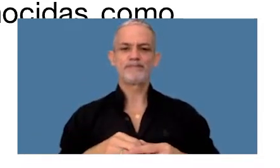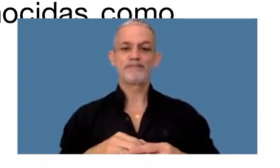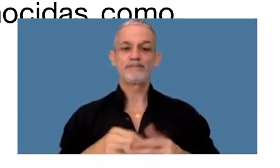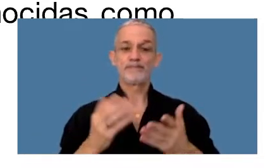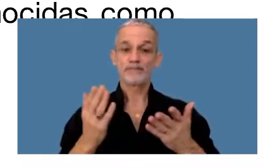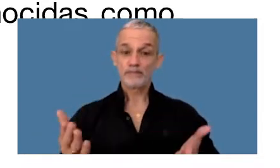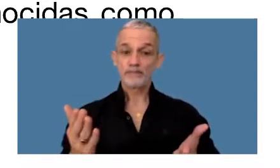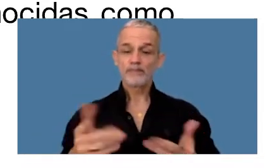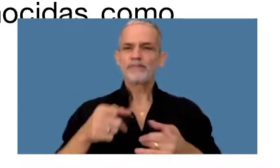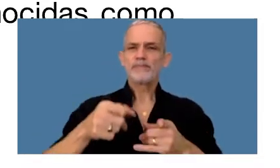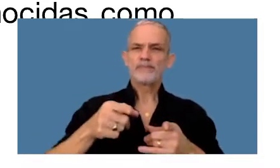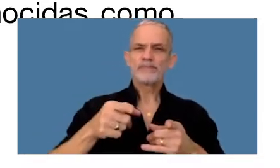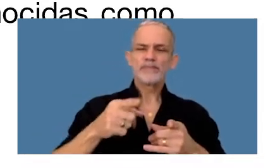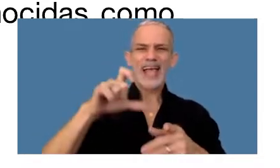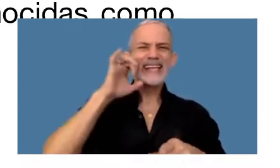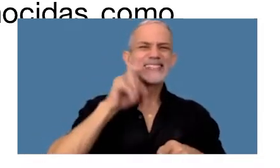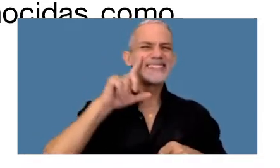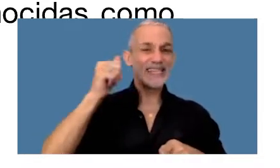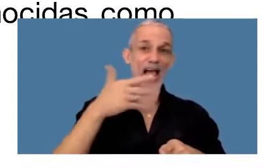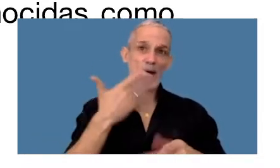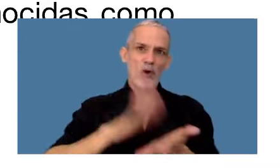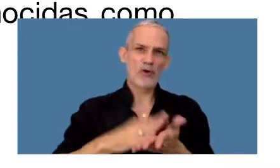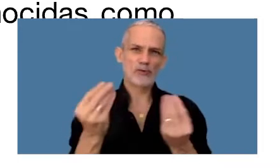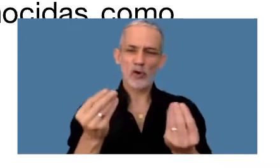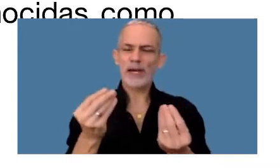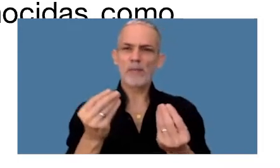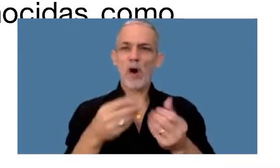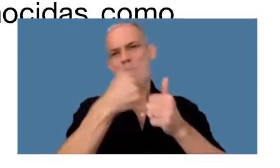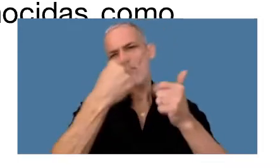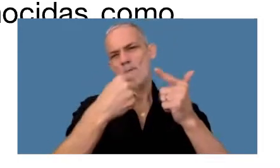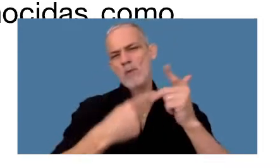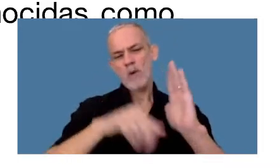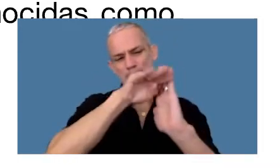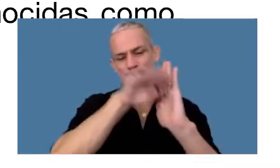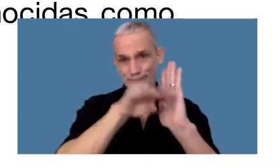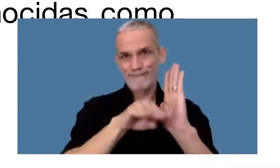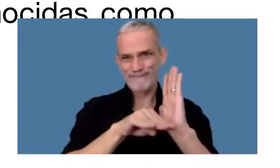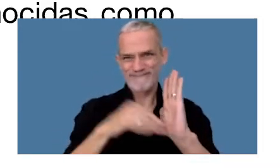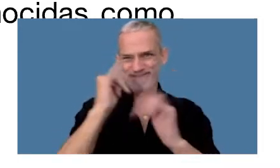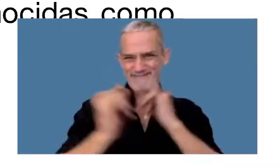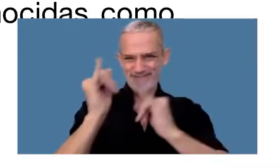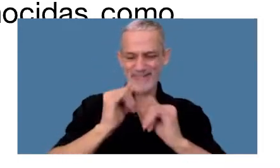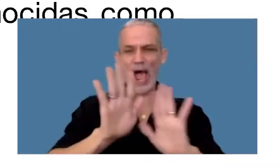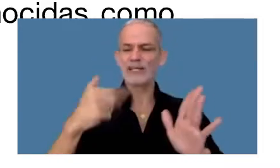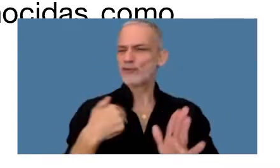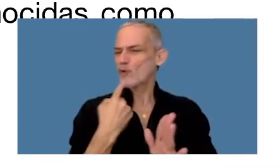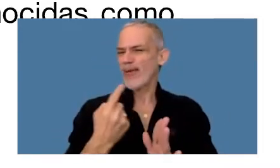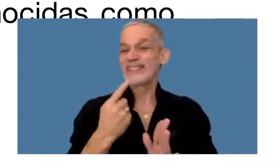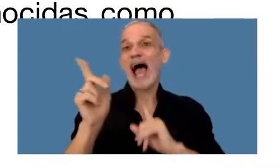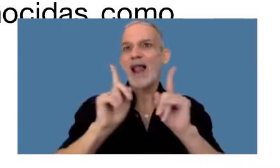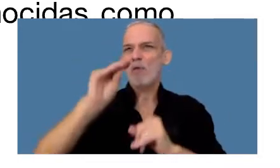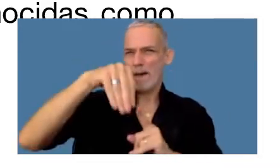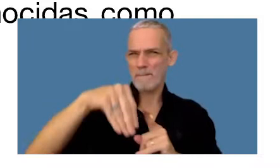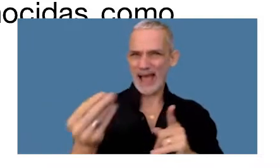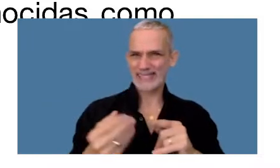Cristina abordó el tratamiento de un montón de resoluciones y bueno, acá voy a mencionar algunas más